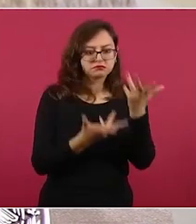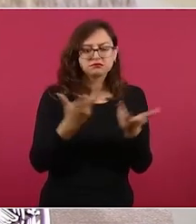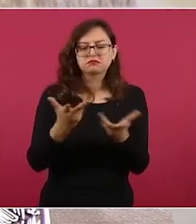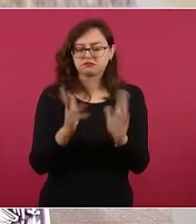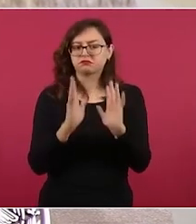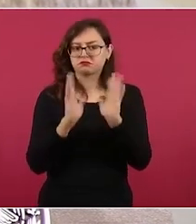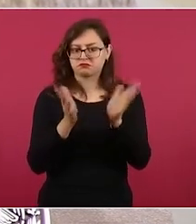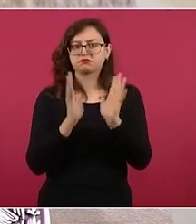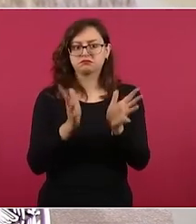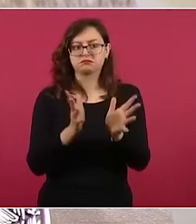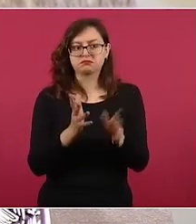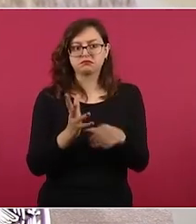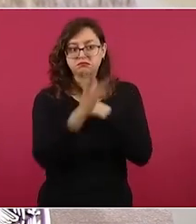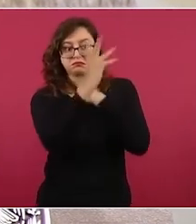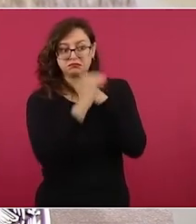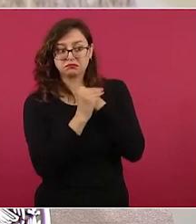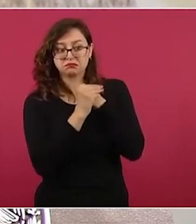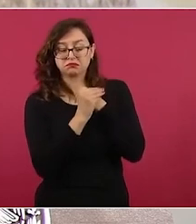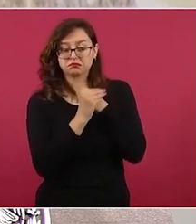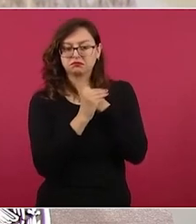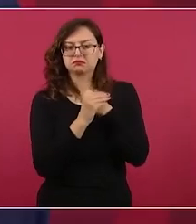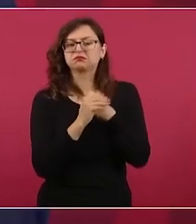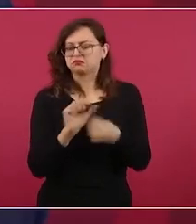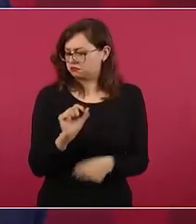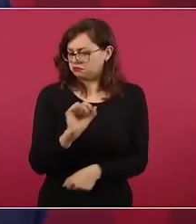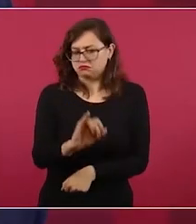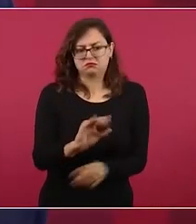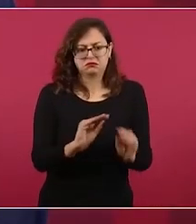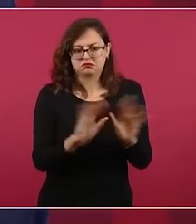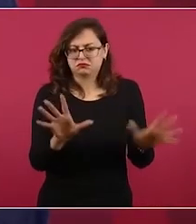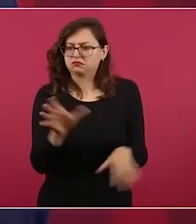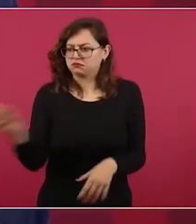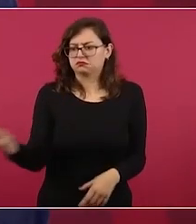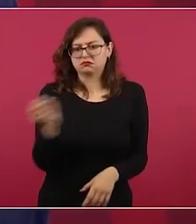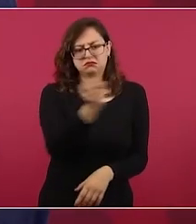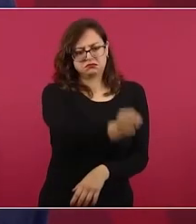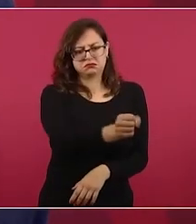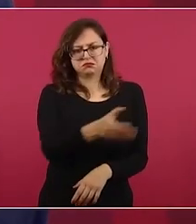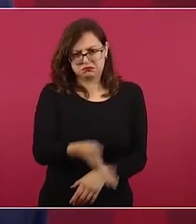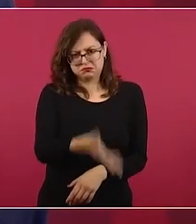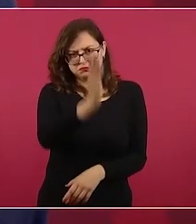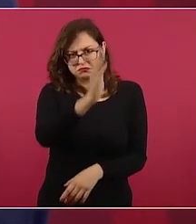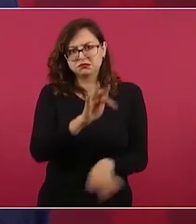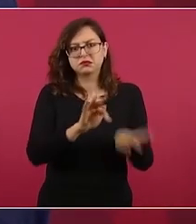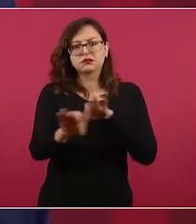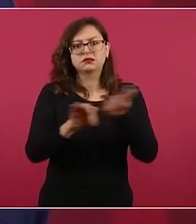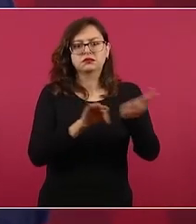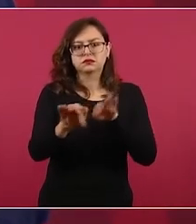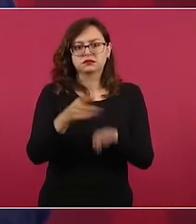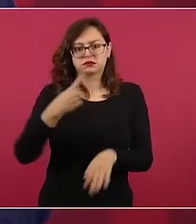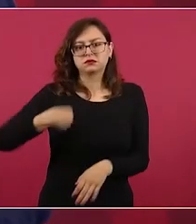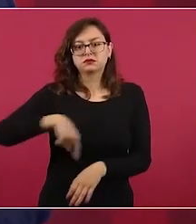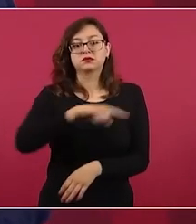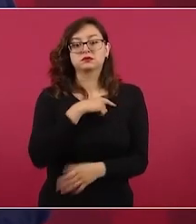Me pidieron autorización, la di. Y estamos ayudando.